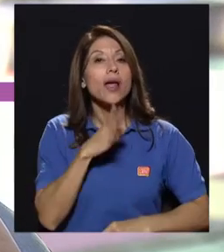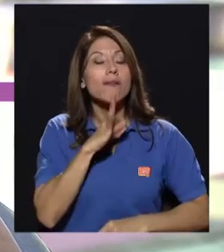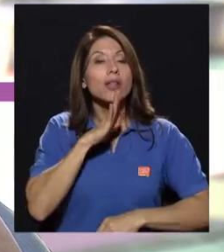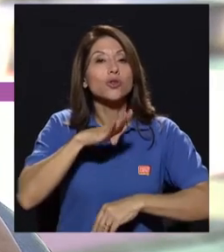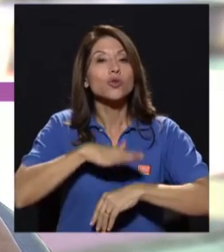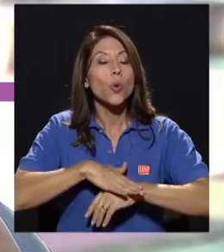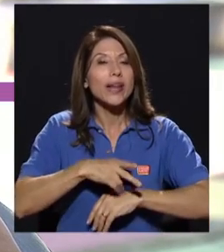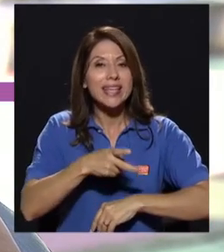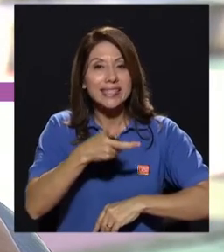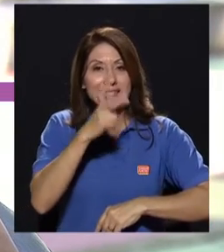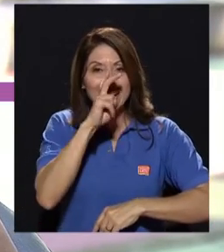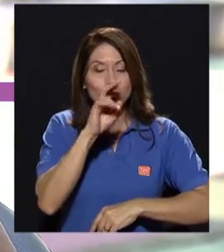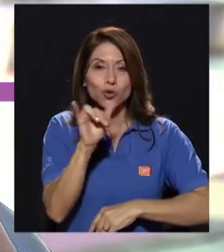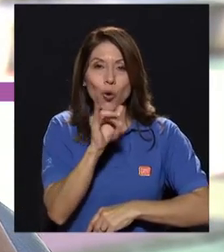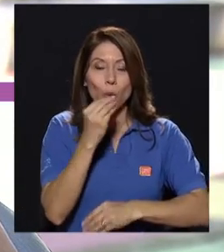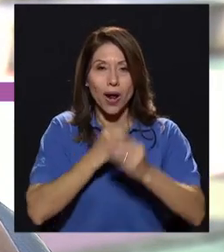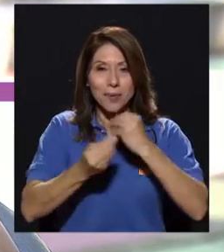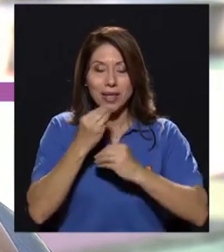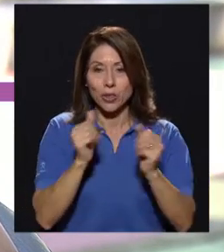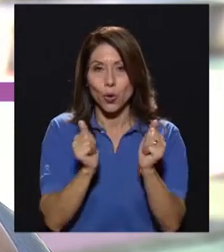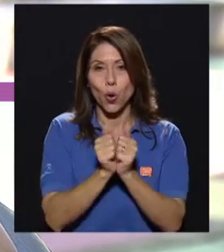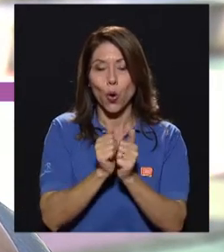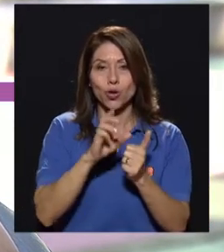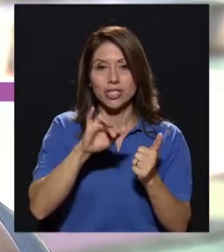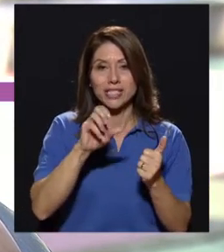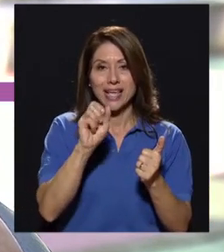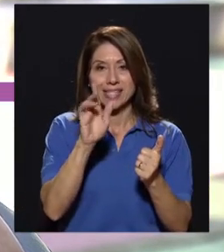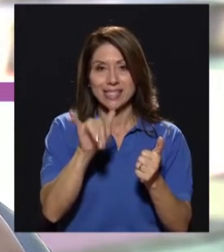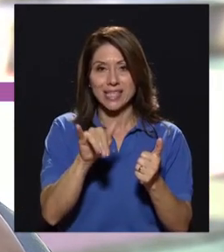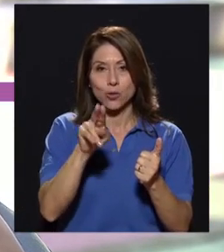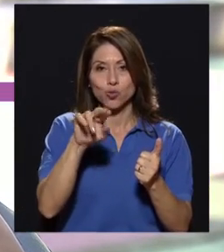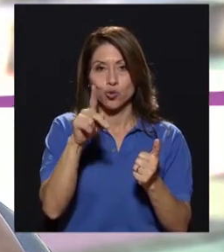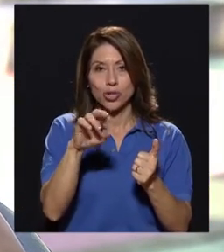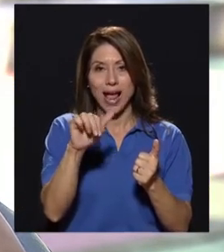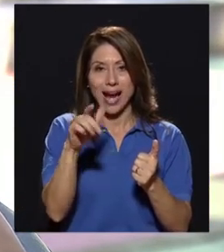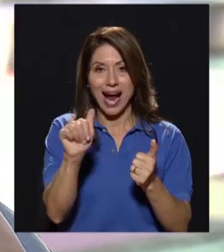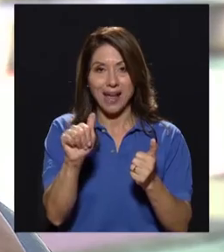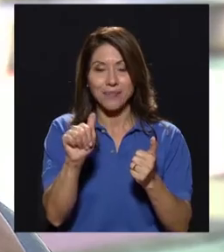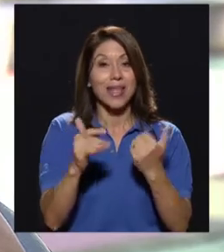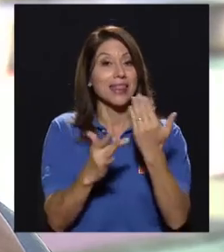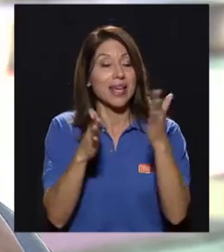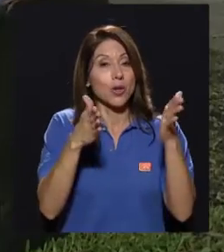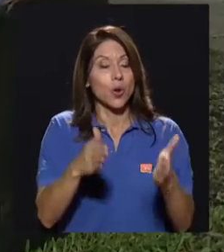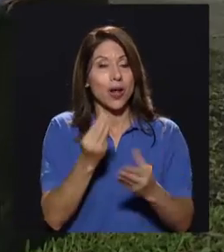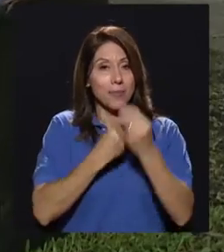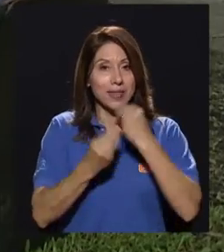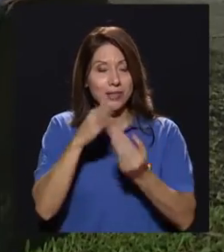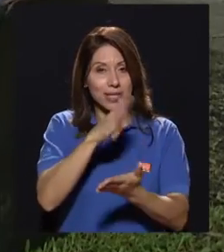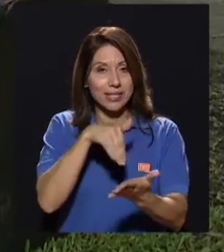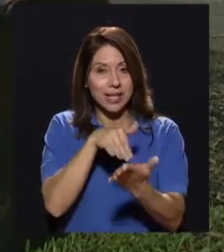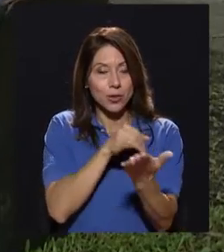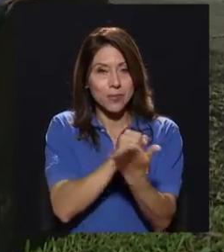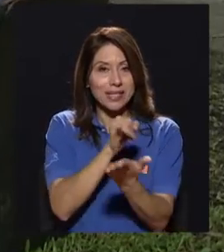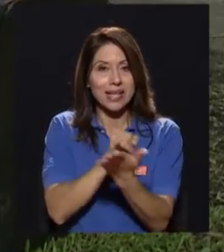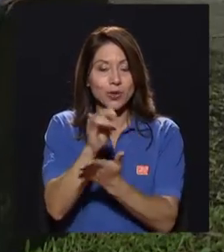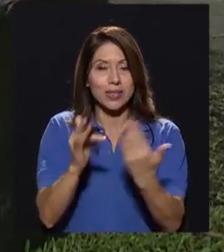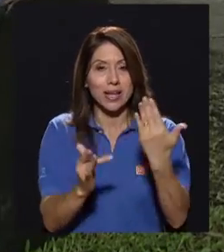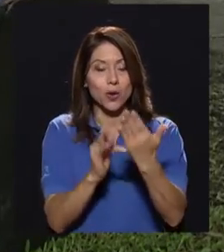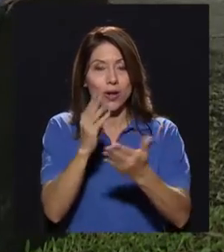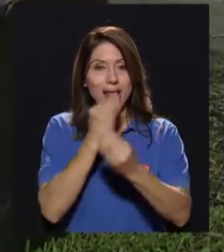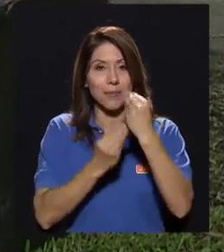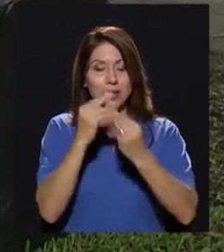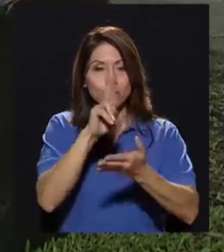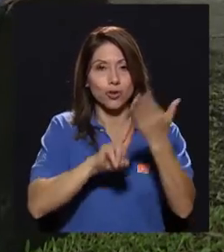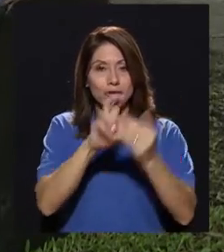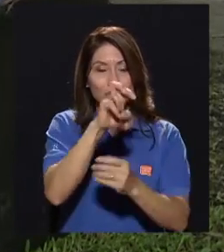de los insectos como alimento, con Jessy Usaga, tecnóloga de alimentos del Centro de Investigación en Tecnología de Alimentos de la